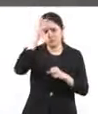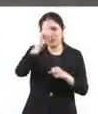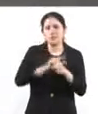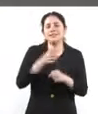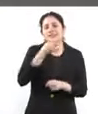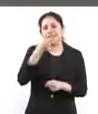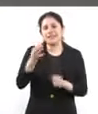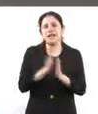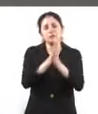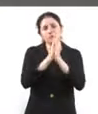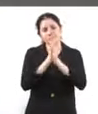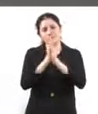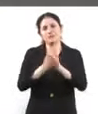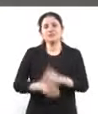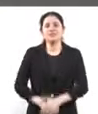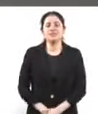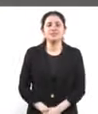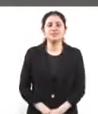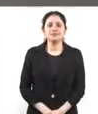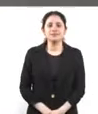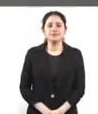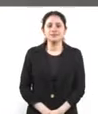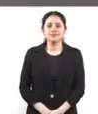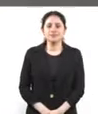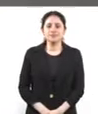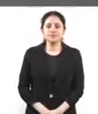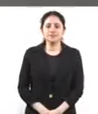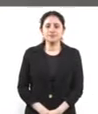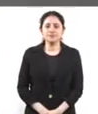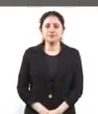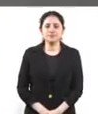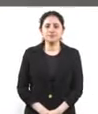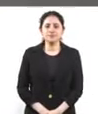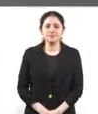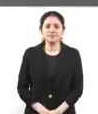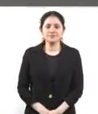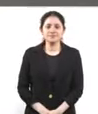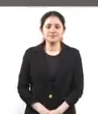Vénganse acá. Vamos a la foto. ¿Pero querían los tigres?